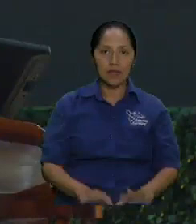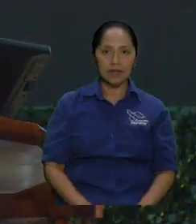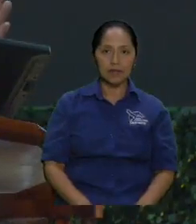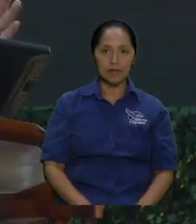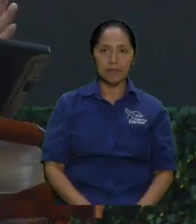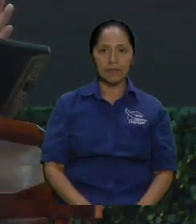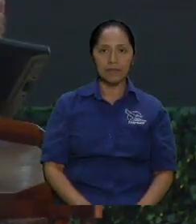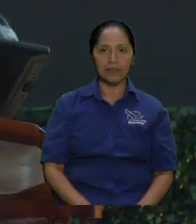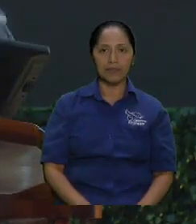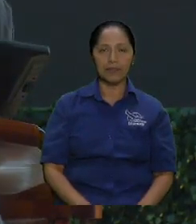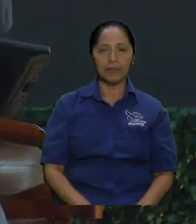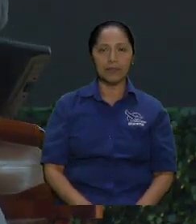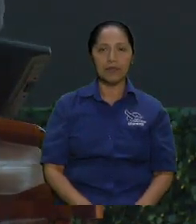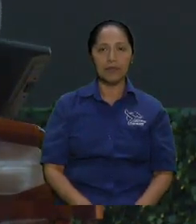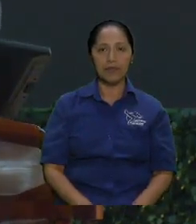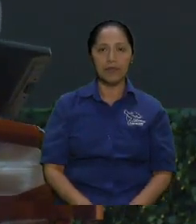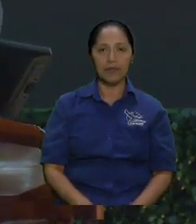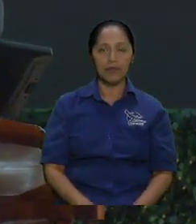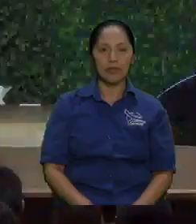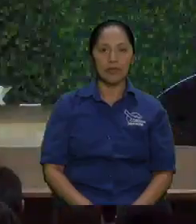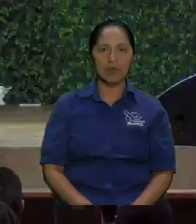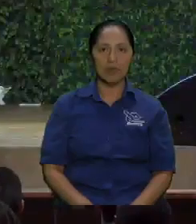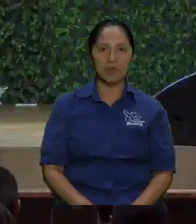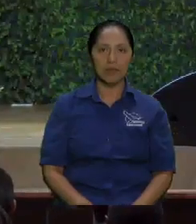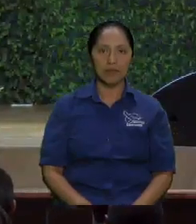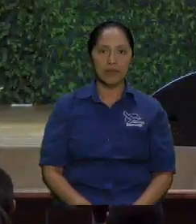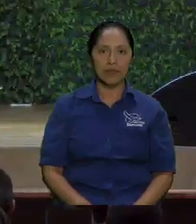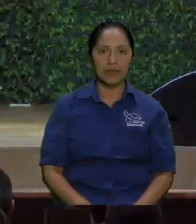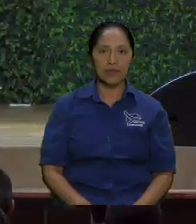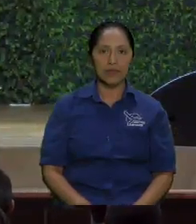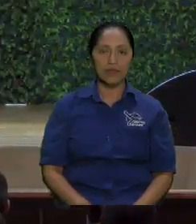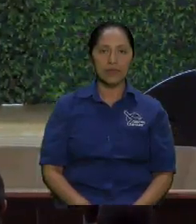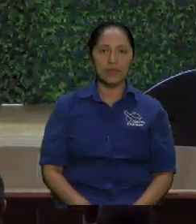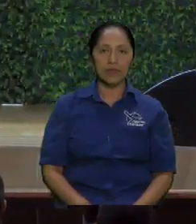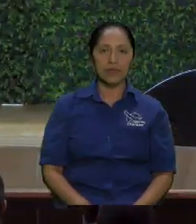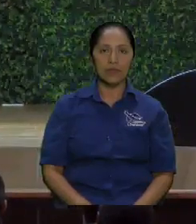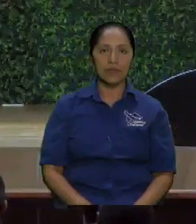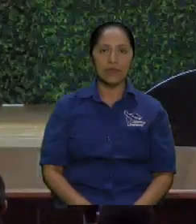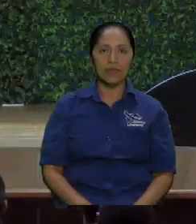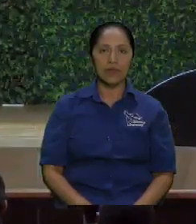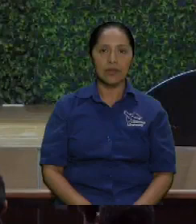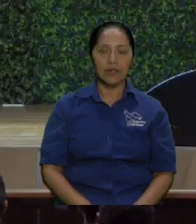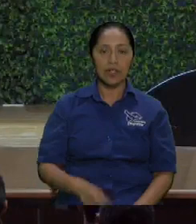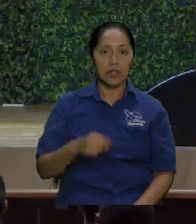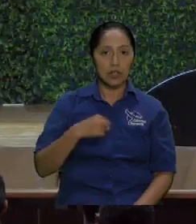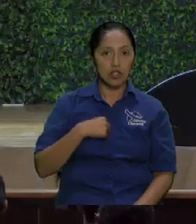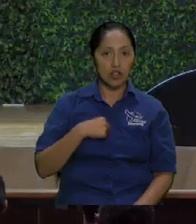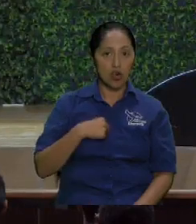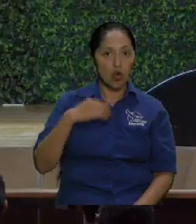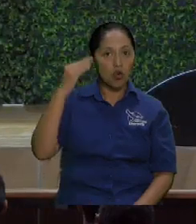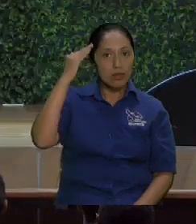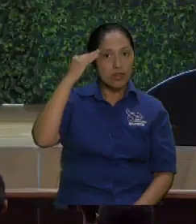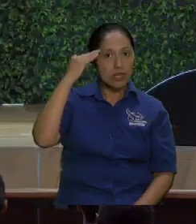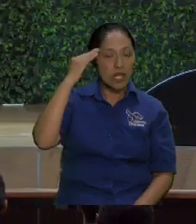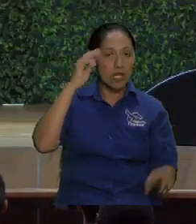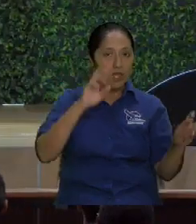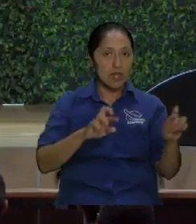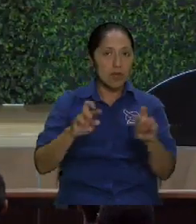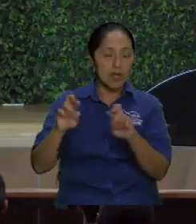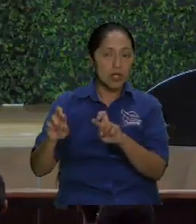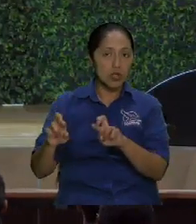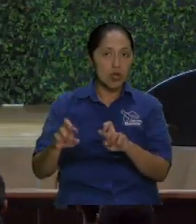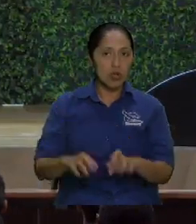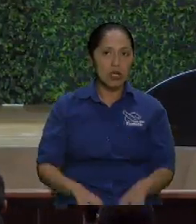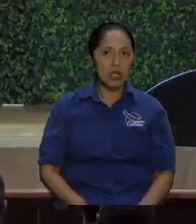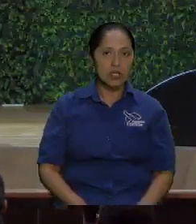saber quién se los pirate pum lo sube a internet y entonces a tal hora va a estar fulano y tal a tal hora me engano ay a tal hora tal